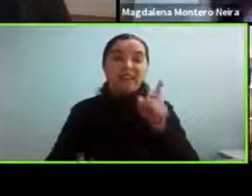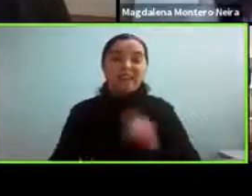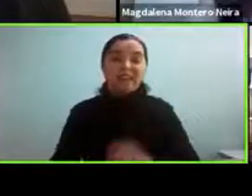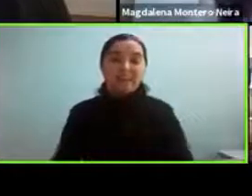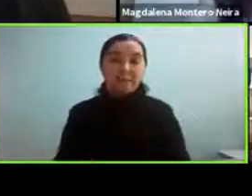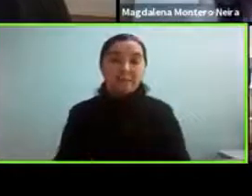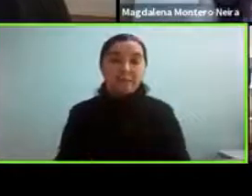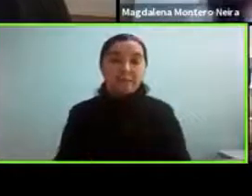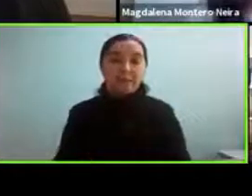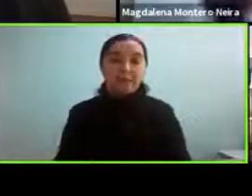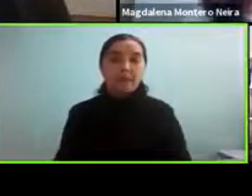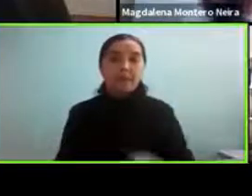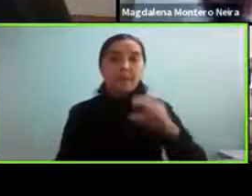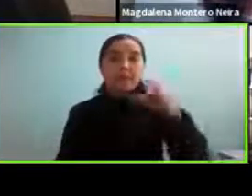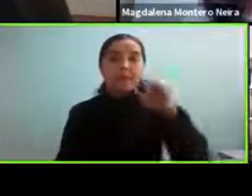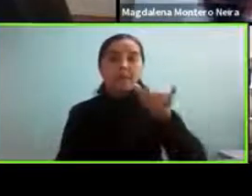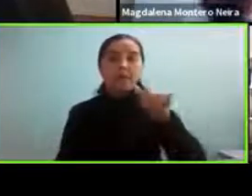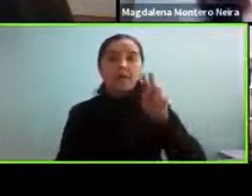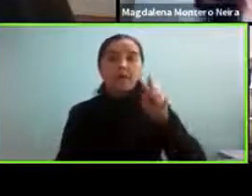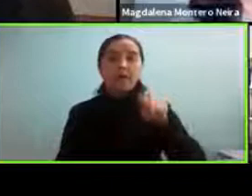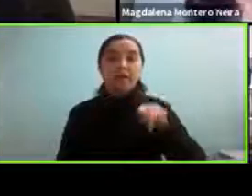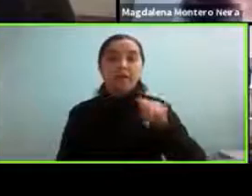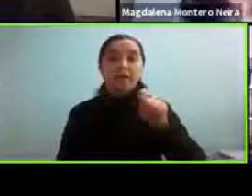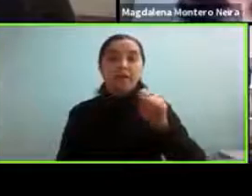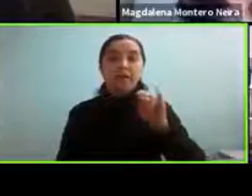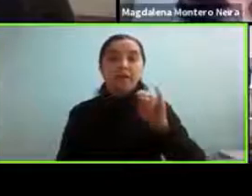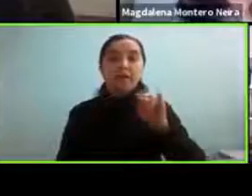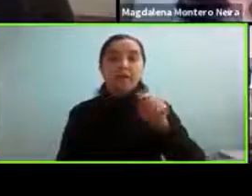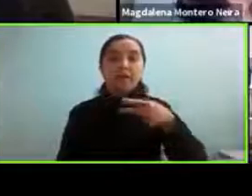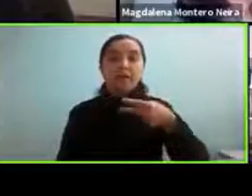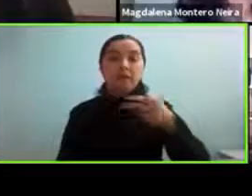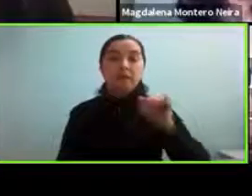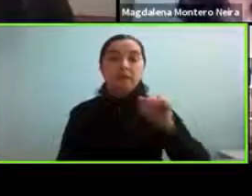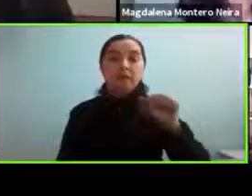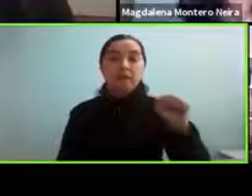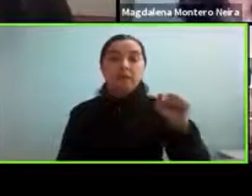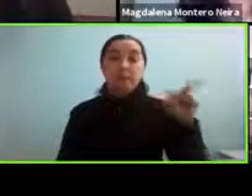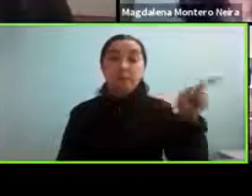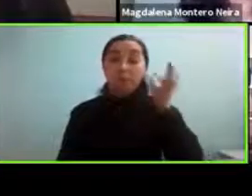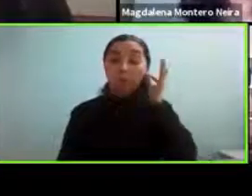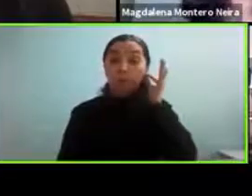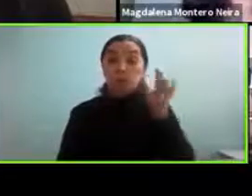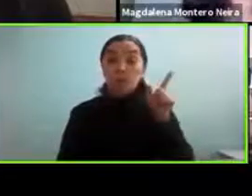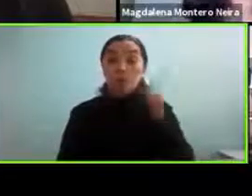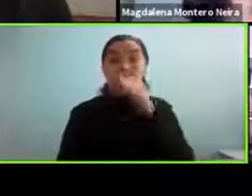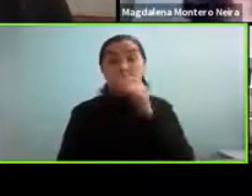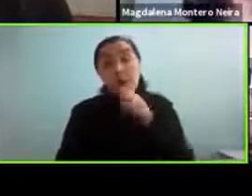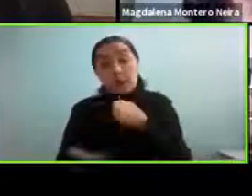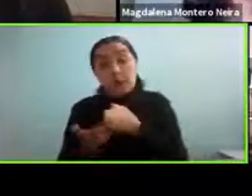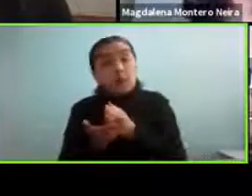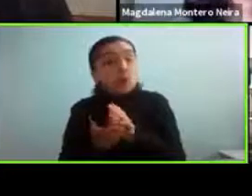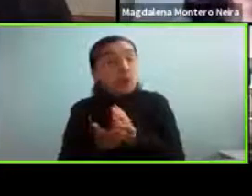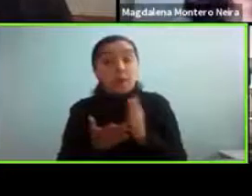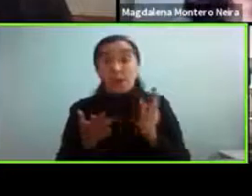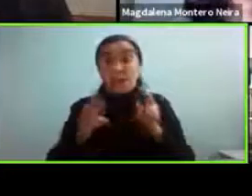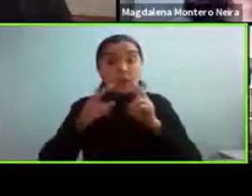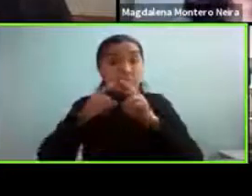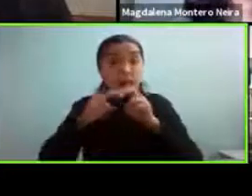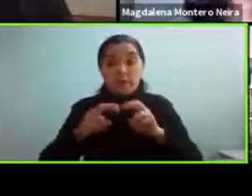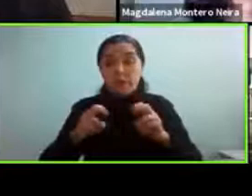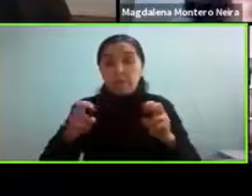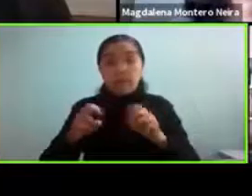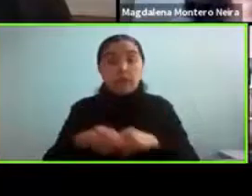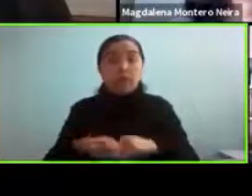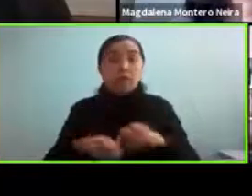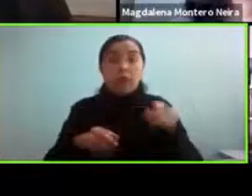Es un campo que recién estamos empezando a ver investigación desde el reporte clínico hay mucha bibliografía